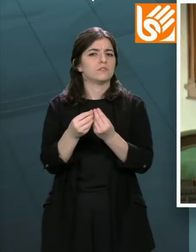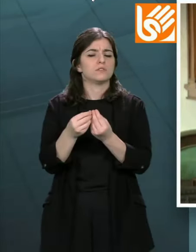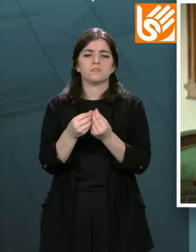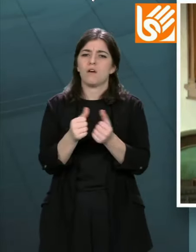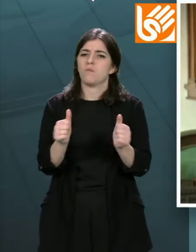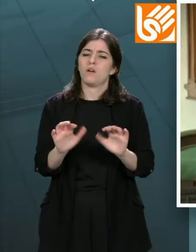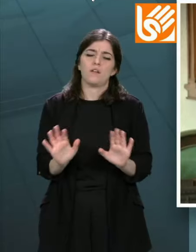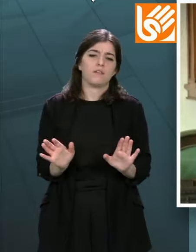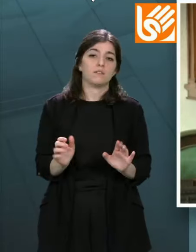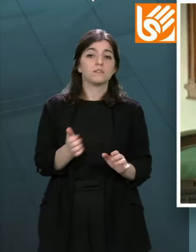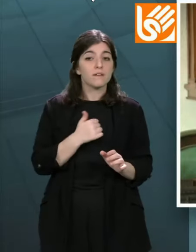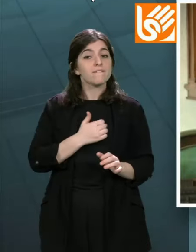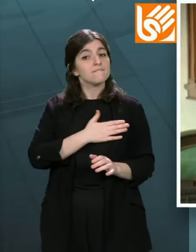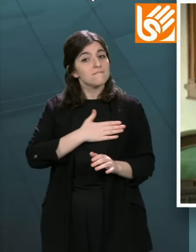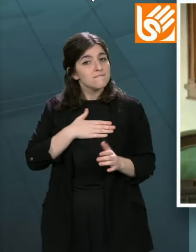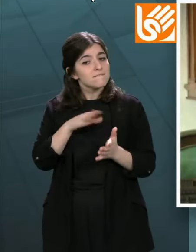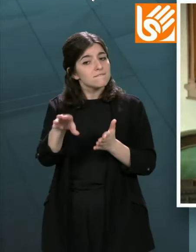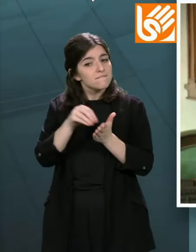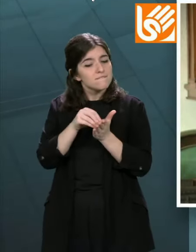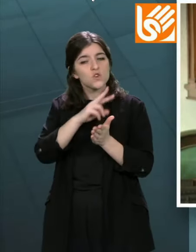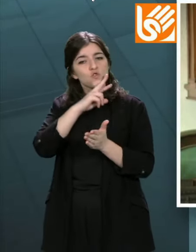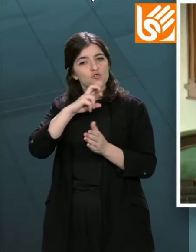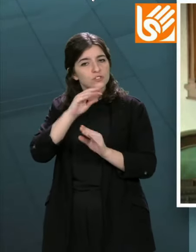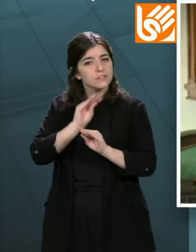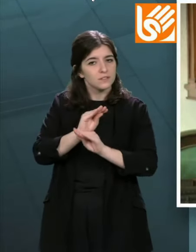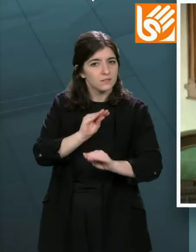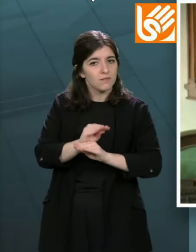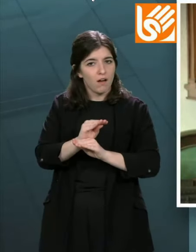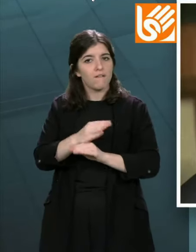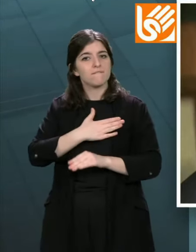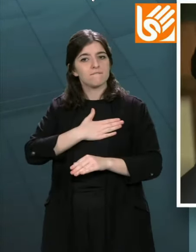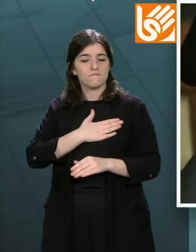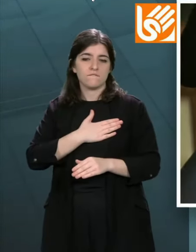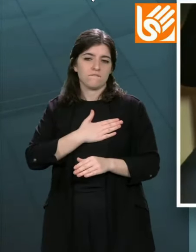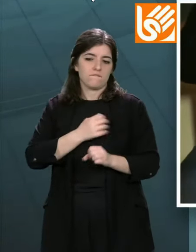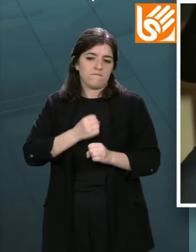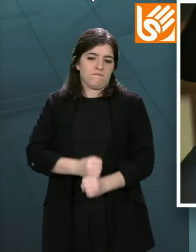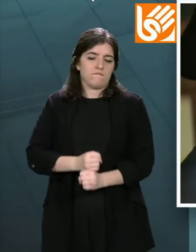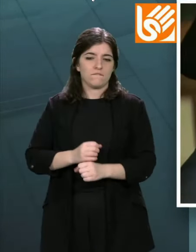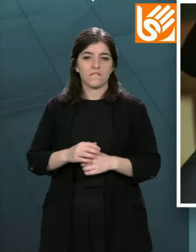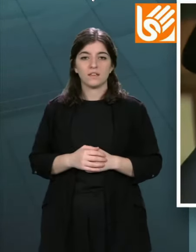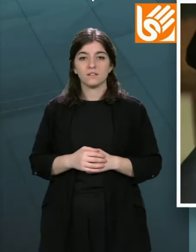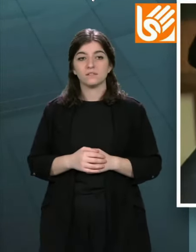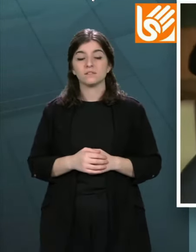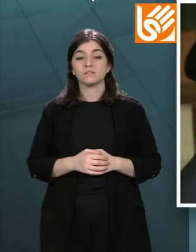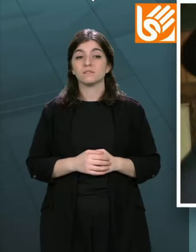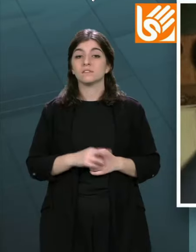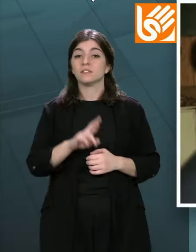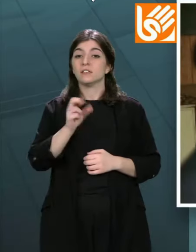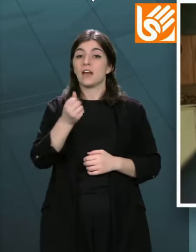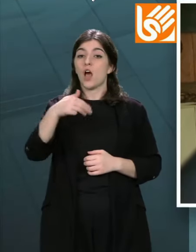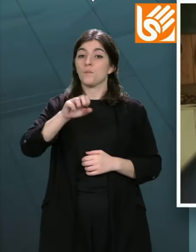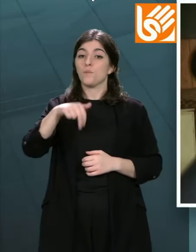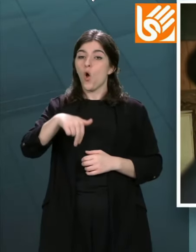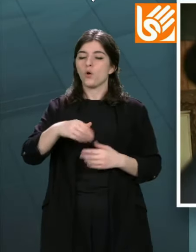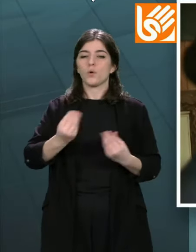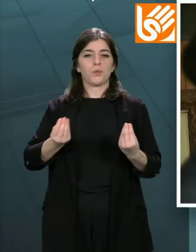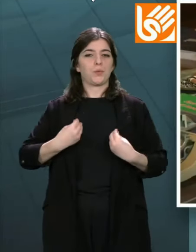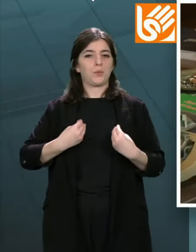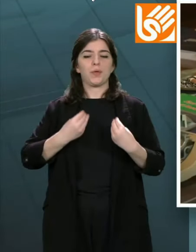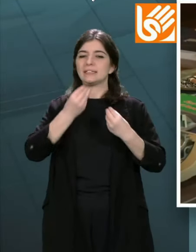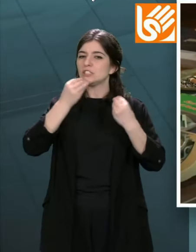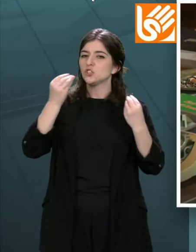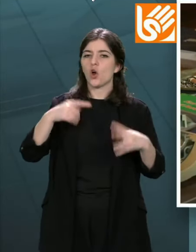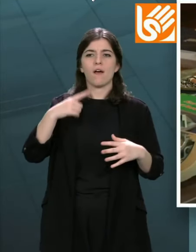Entón, eu quero que isto non se perda, teñen un tremendo interés por ser de aquí. O Ramón, habido da historia popular, ferroviario, xubilado,